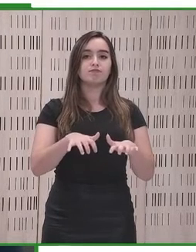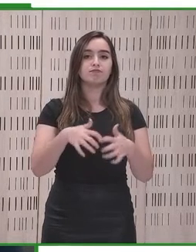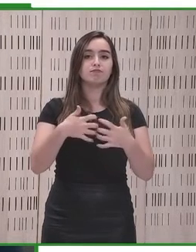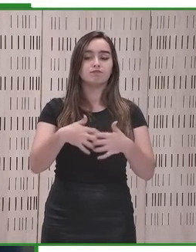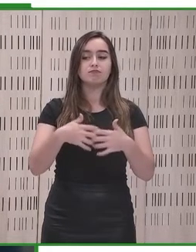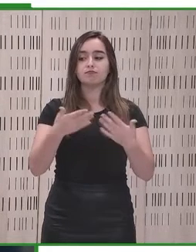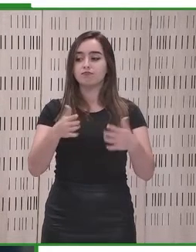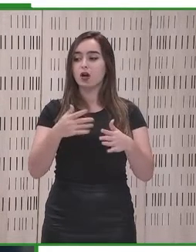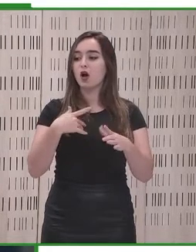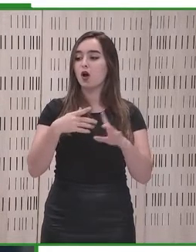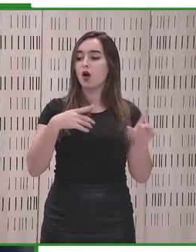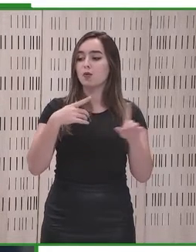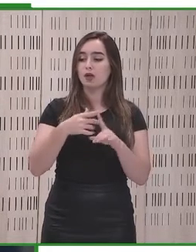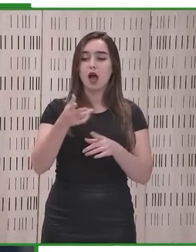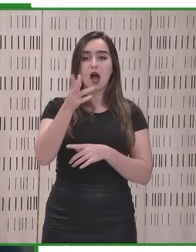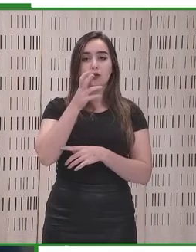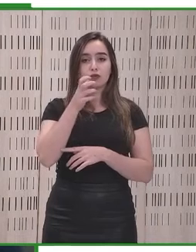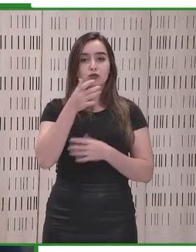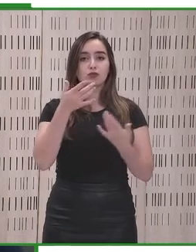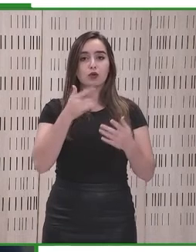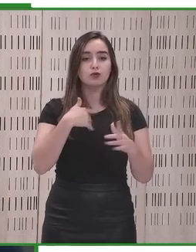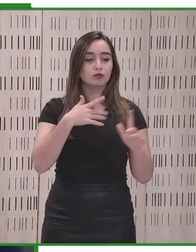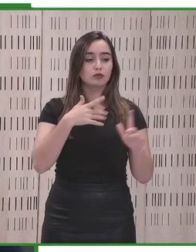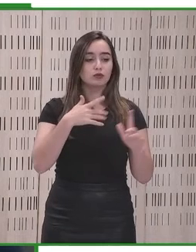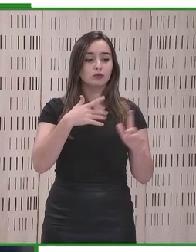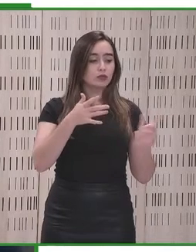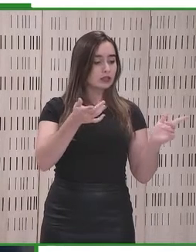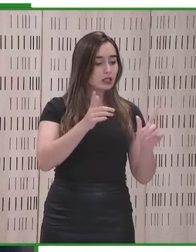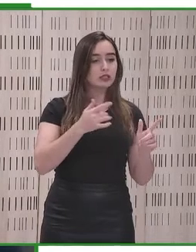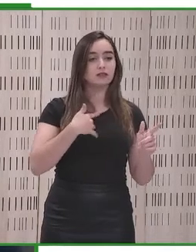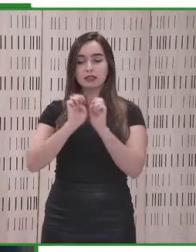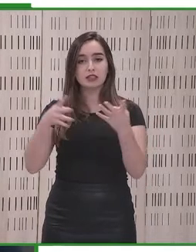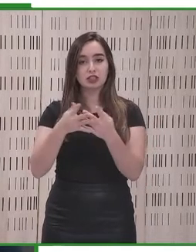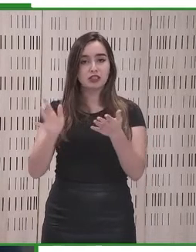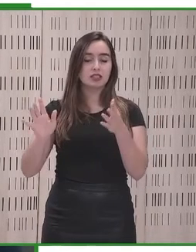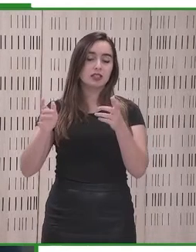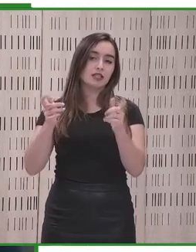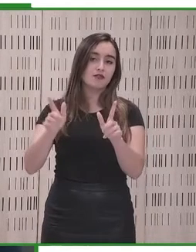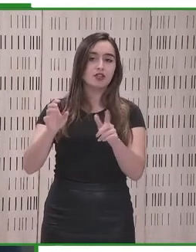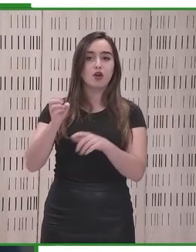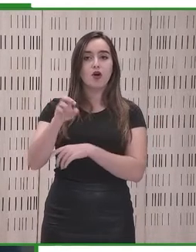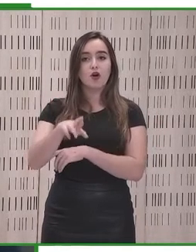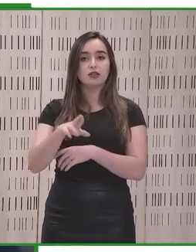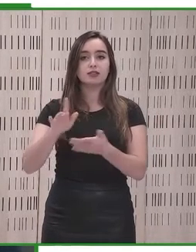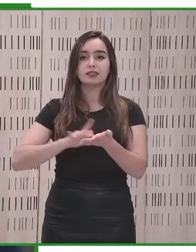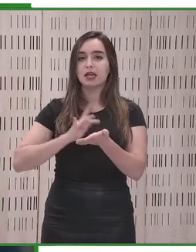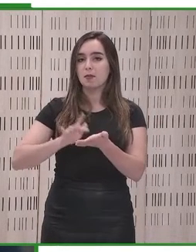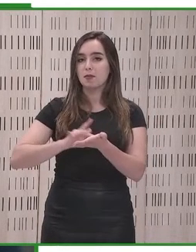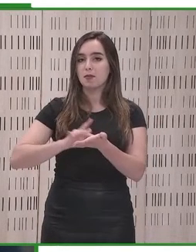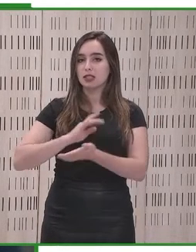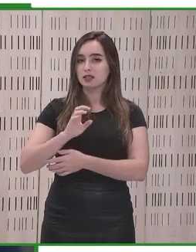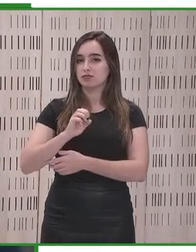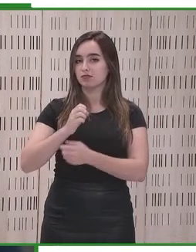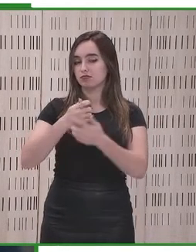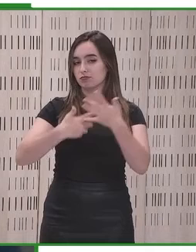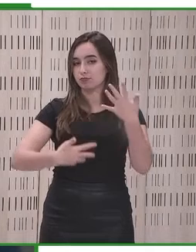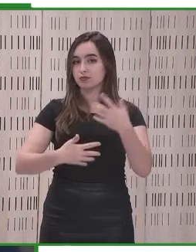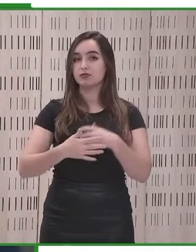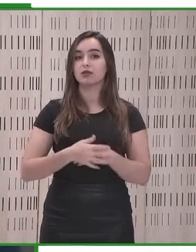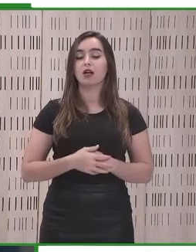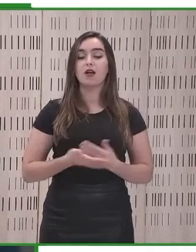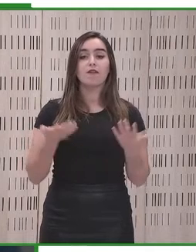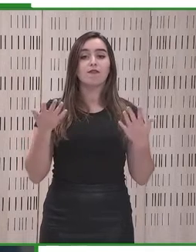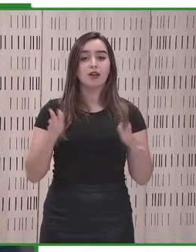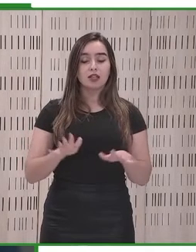tabletas, etc. O servicios audiovisuales, televisiones digitales,